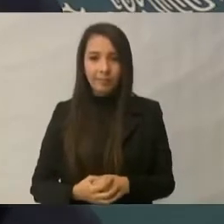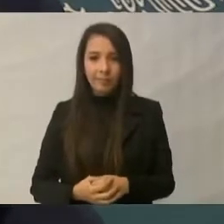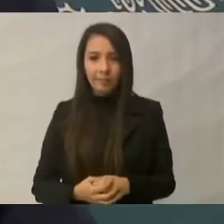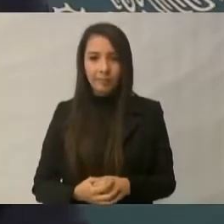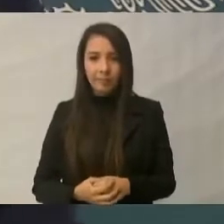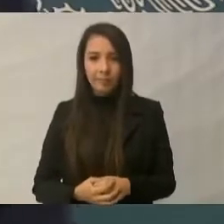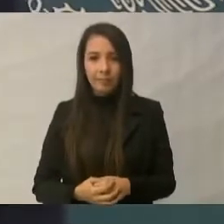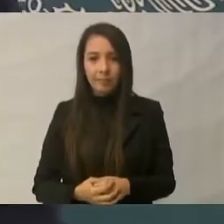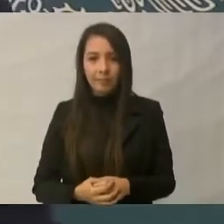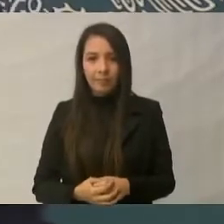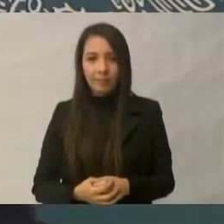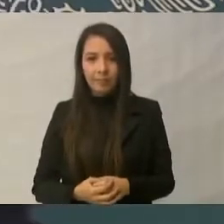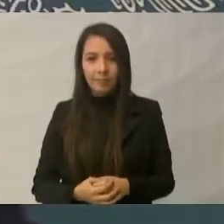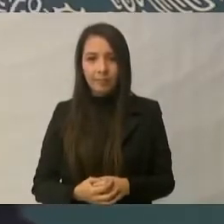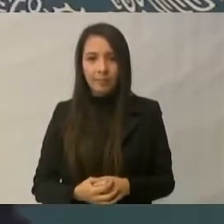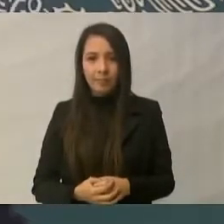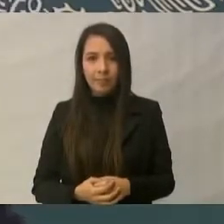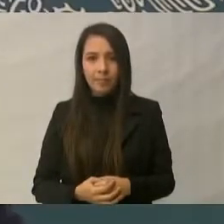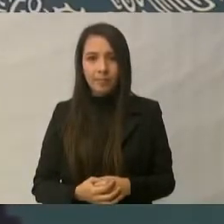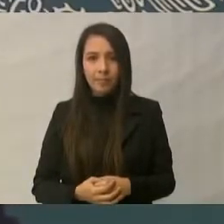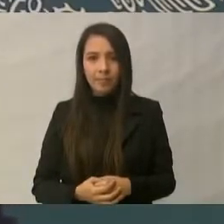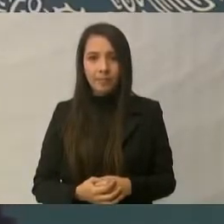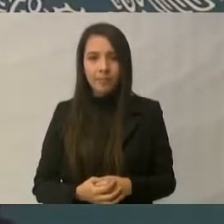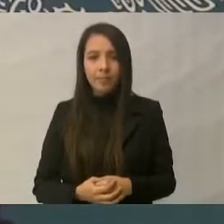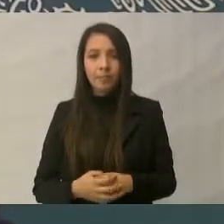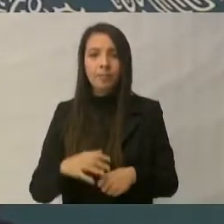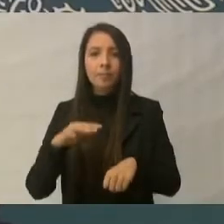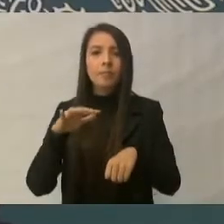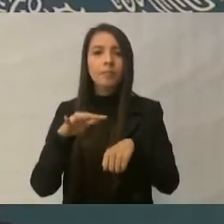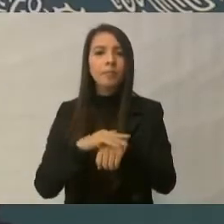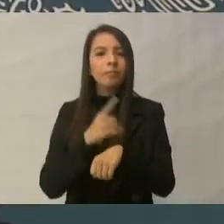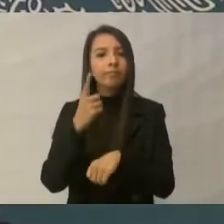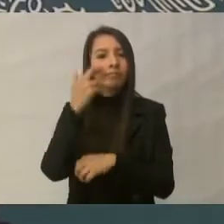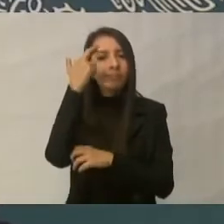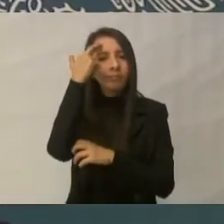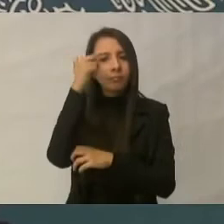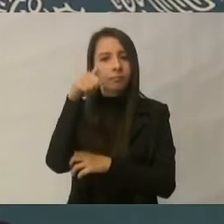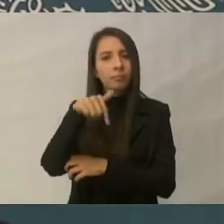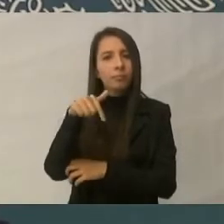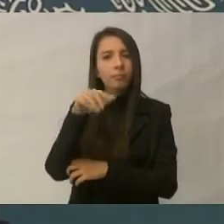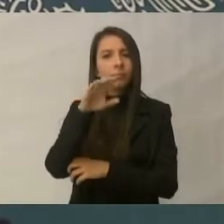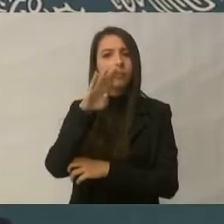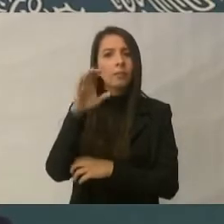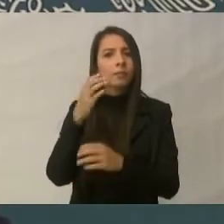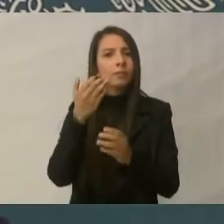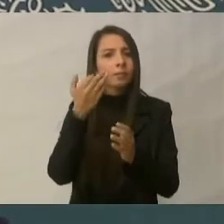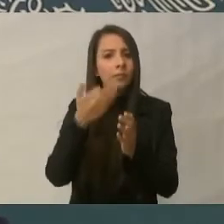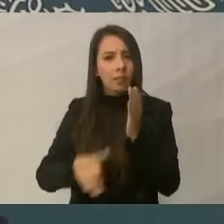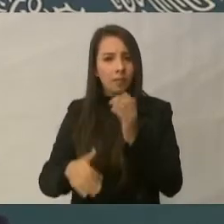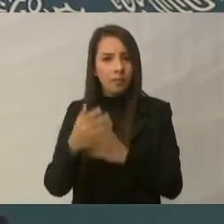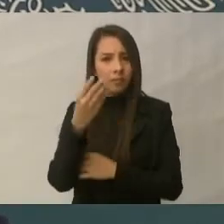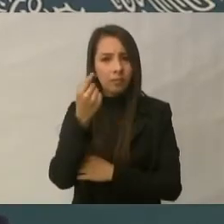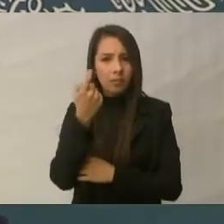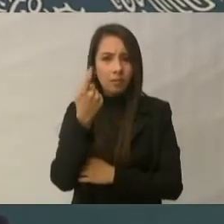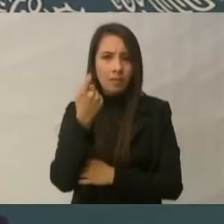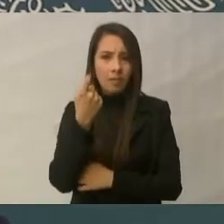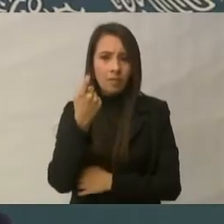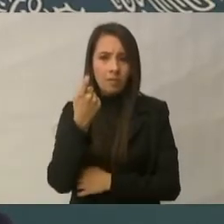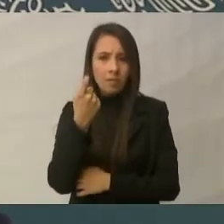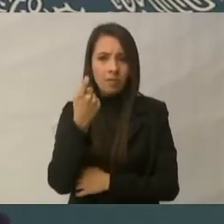la falta de agua en Mexicali,